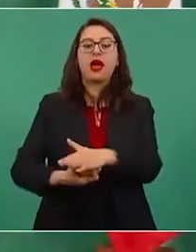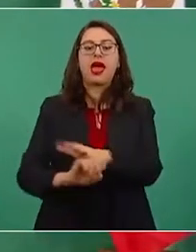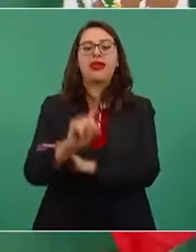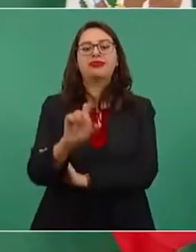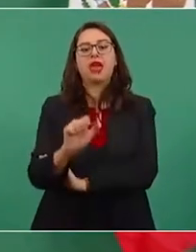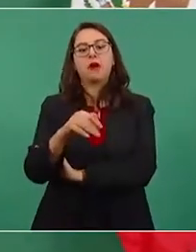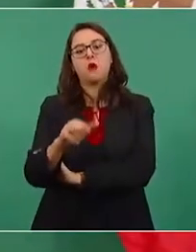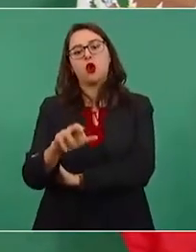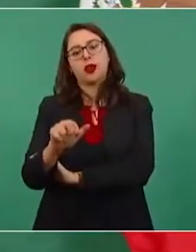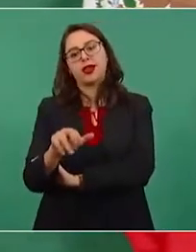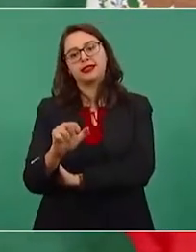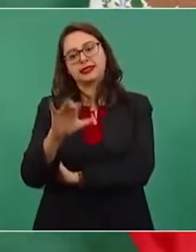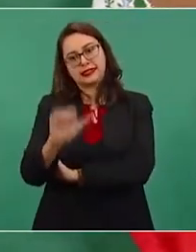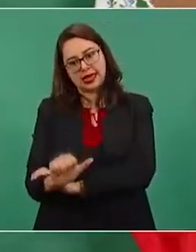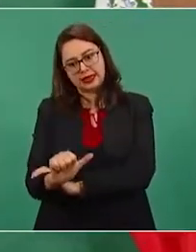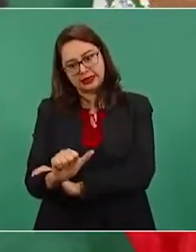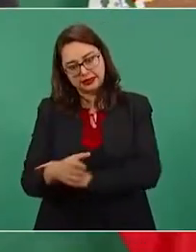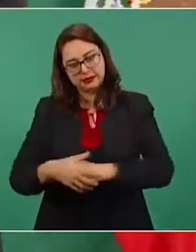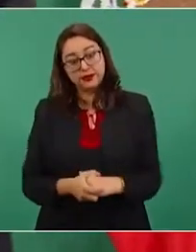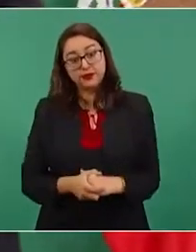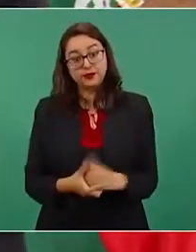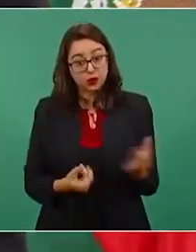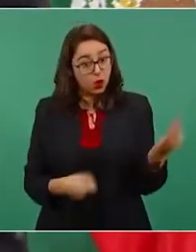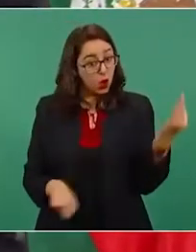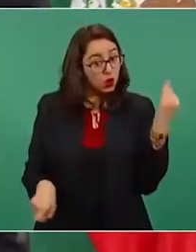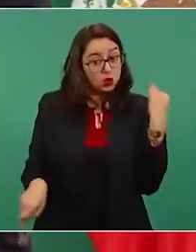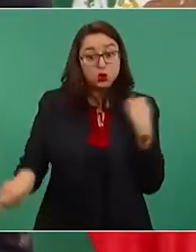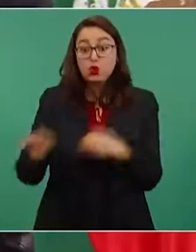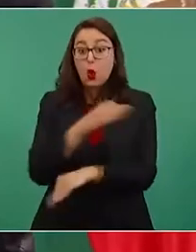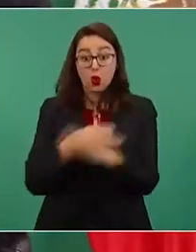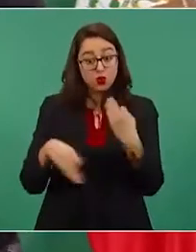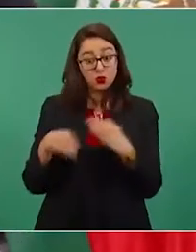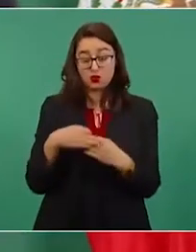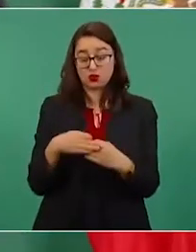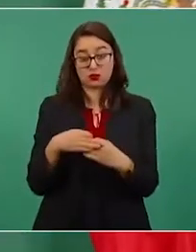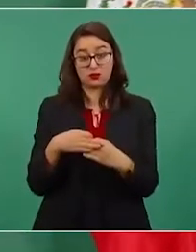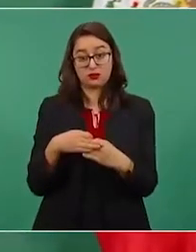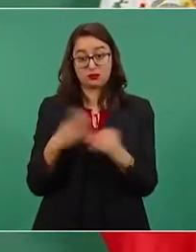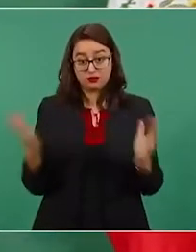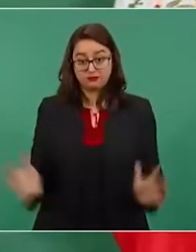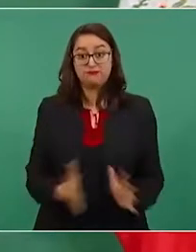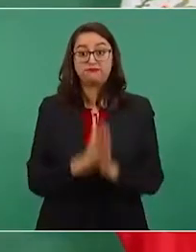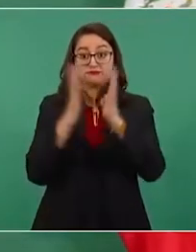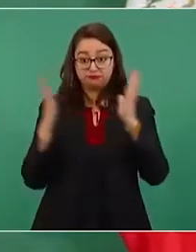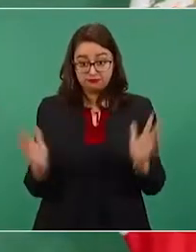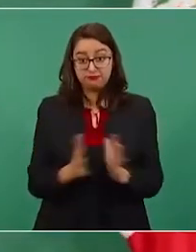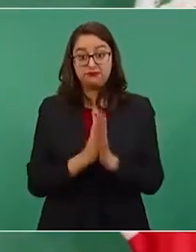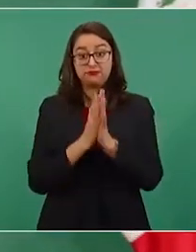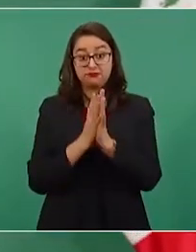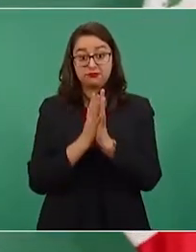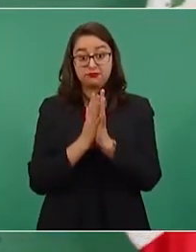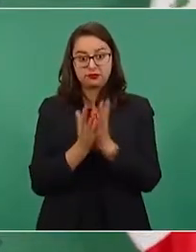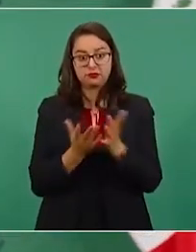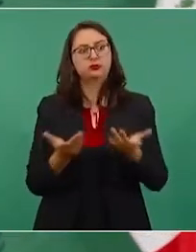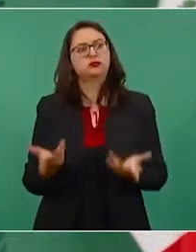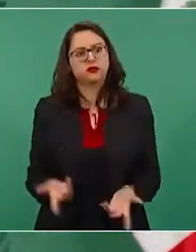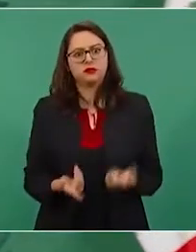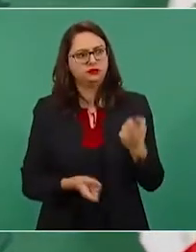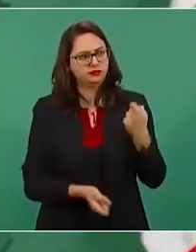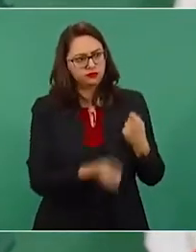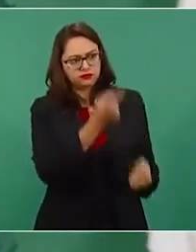Entonces, todos, si consideran que